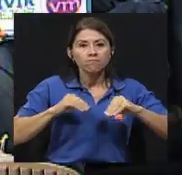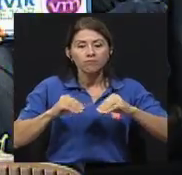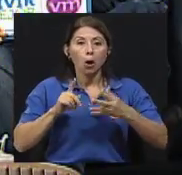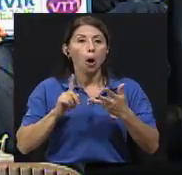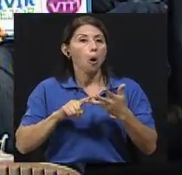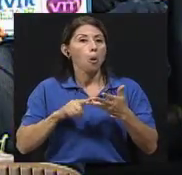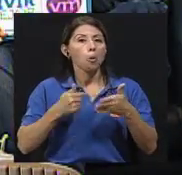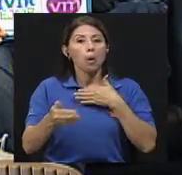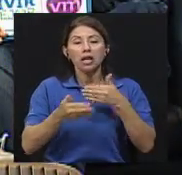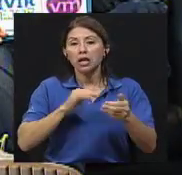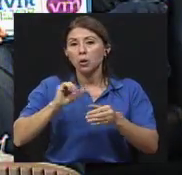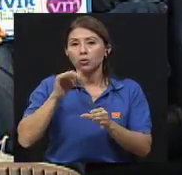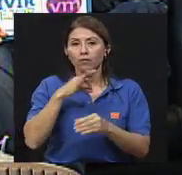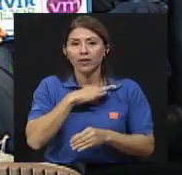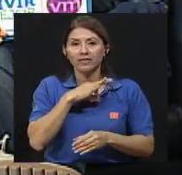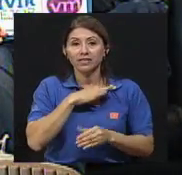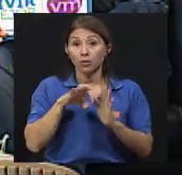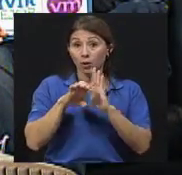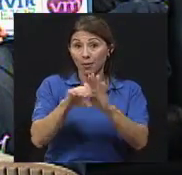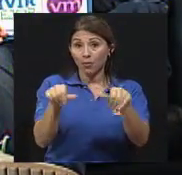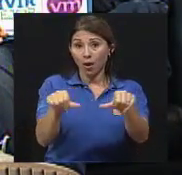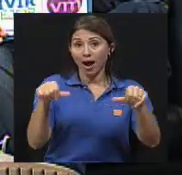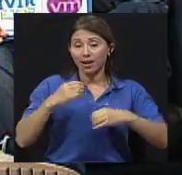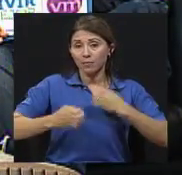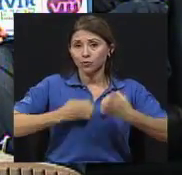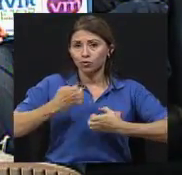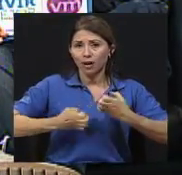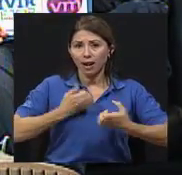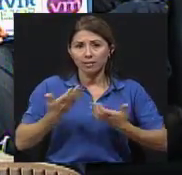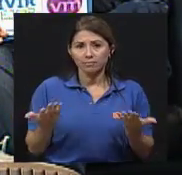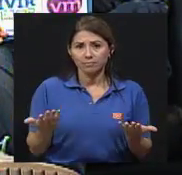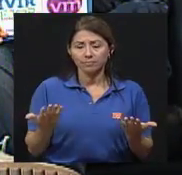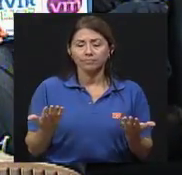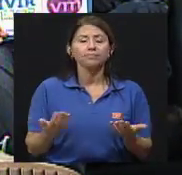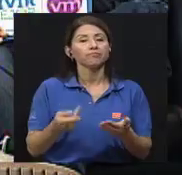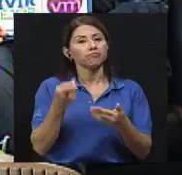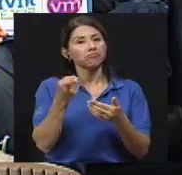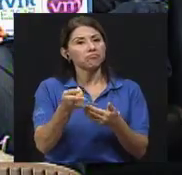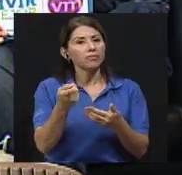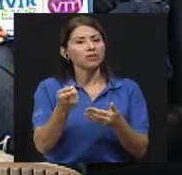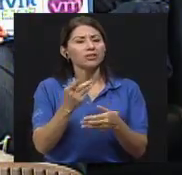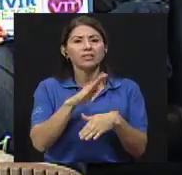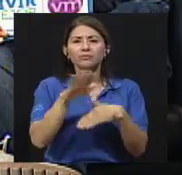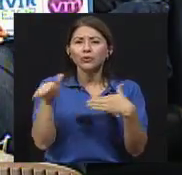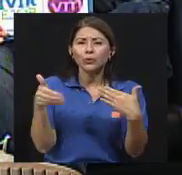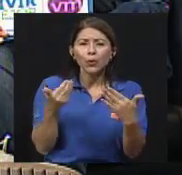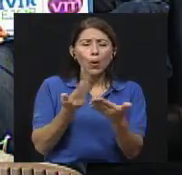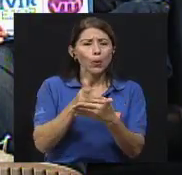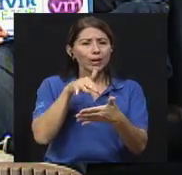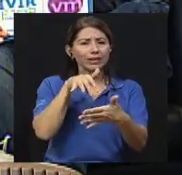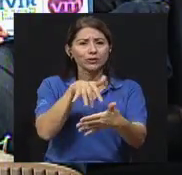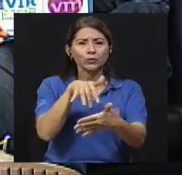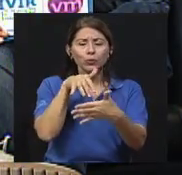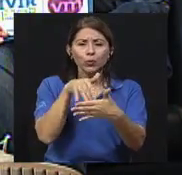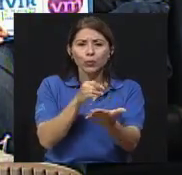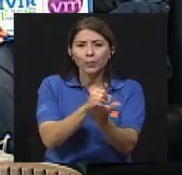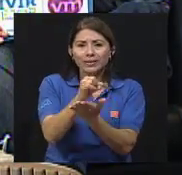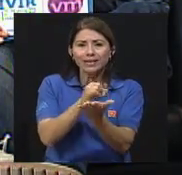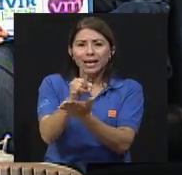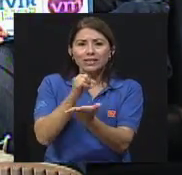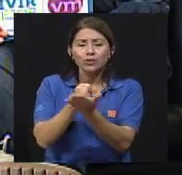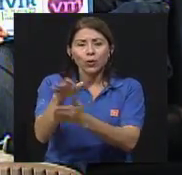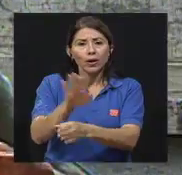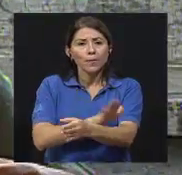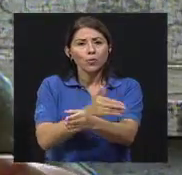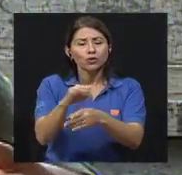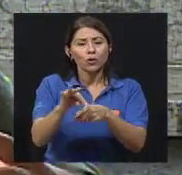Puede ser también lo emocional, por ejemplo. Y desde esta perspectiva, todo lo que es el estudio y la investigación en musicoterapia es muy